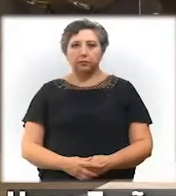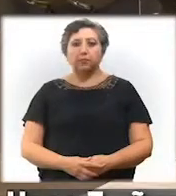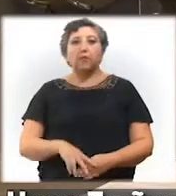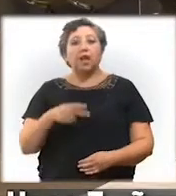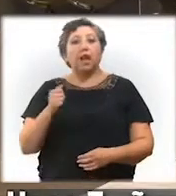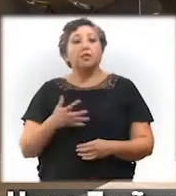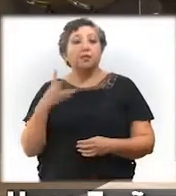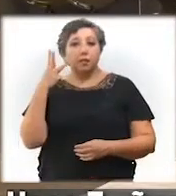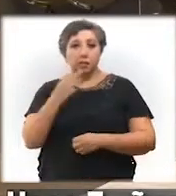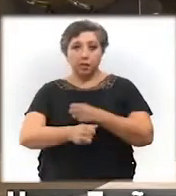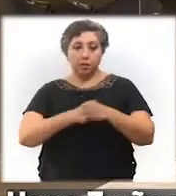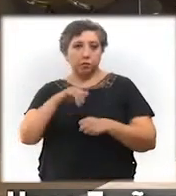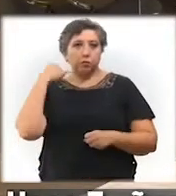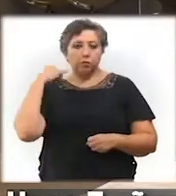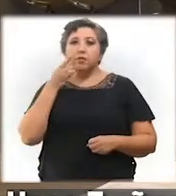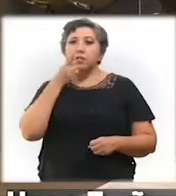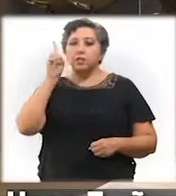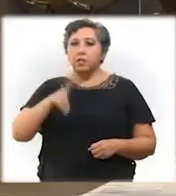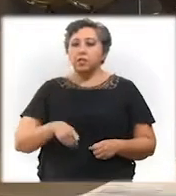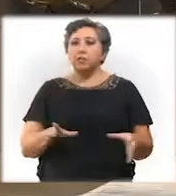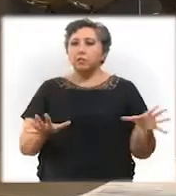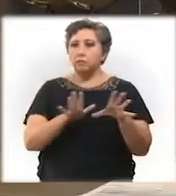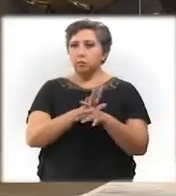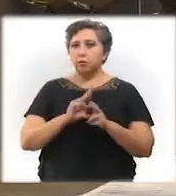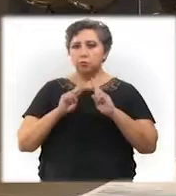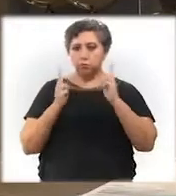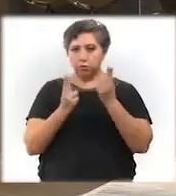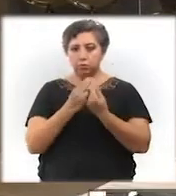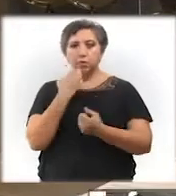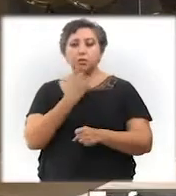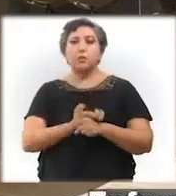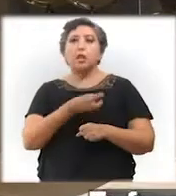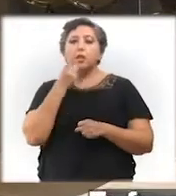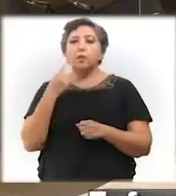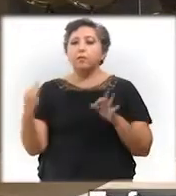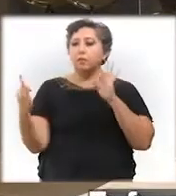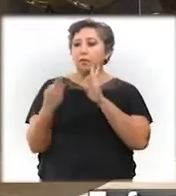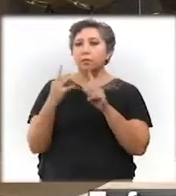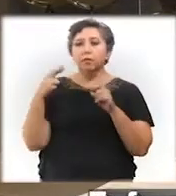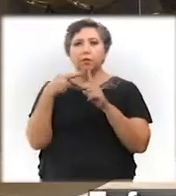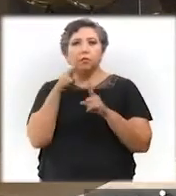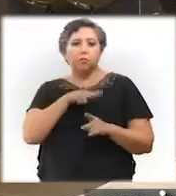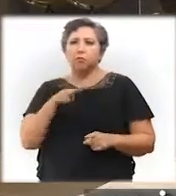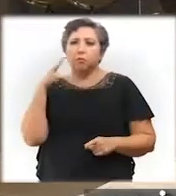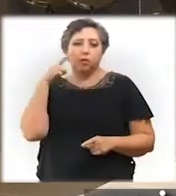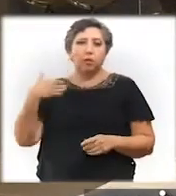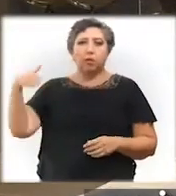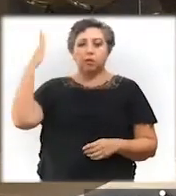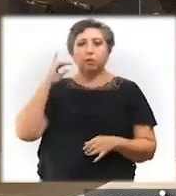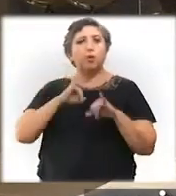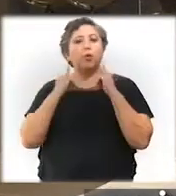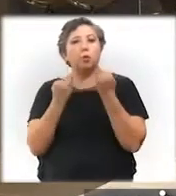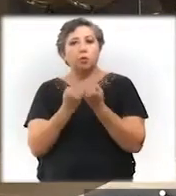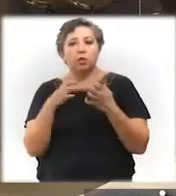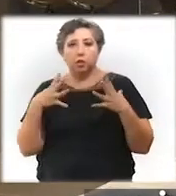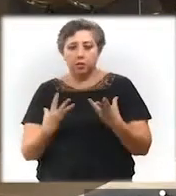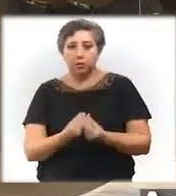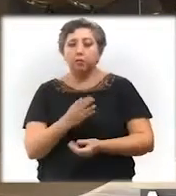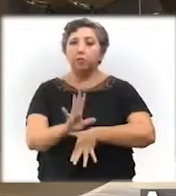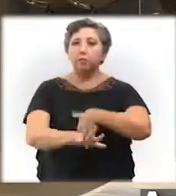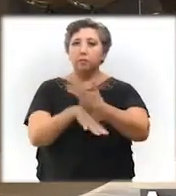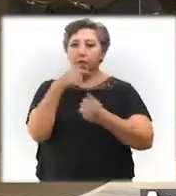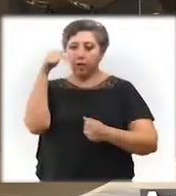Hace tres años los yucatecos decidimos transformar unidos nuestro estado. Enfrentamos retos nunca antes vistos, pero juntos estamos saliendo adelante.